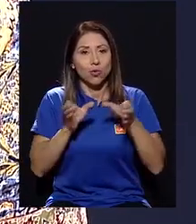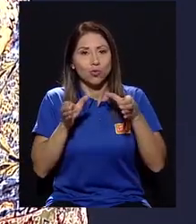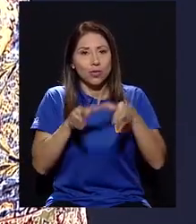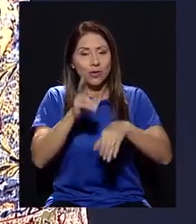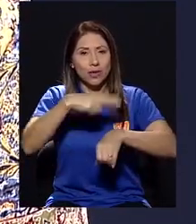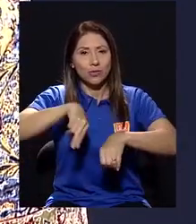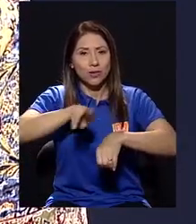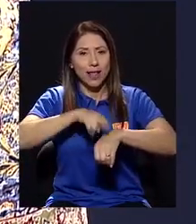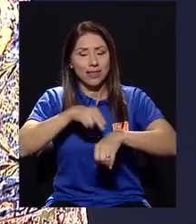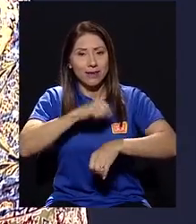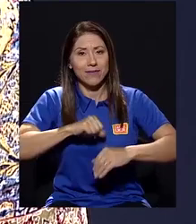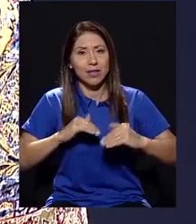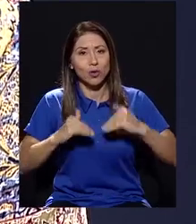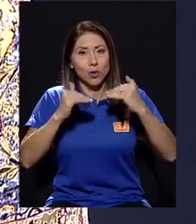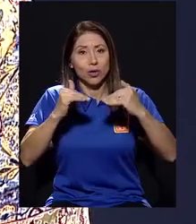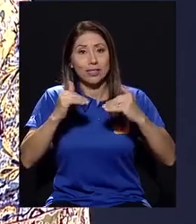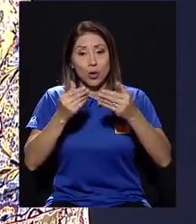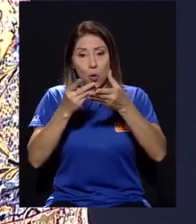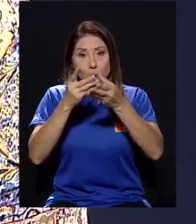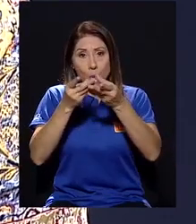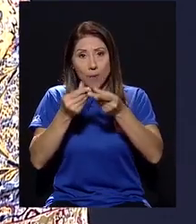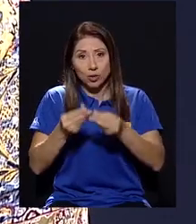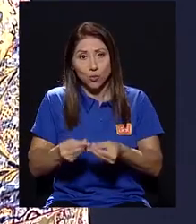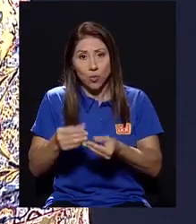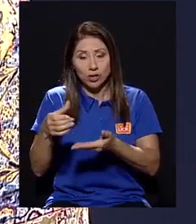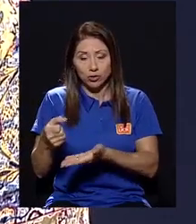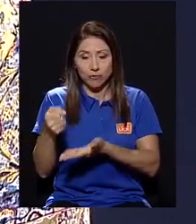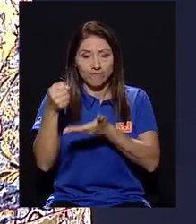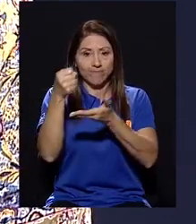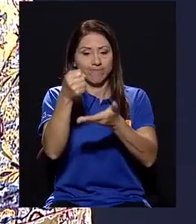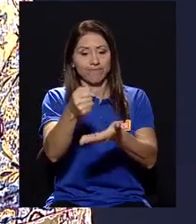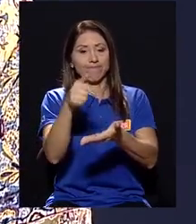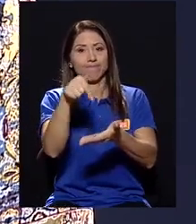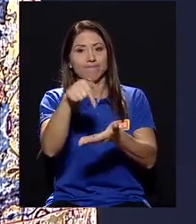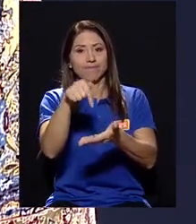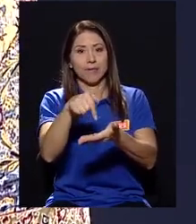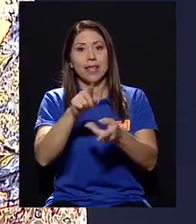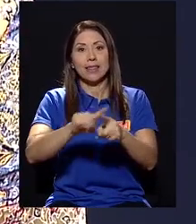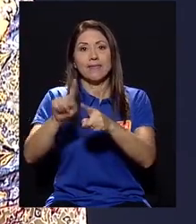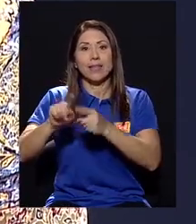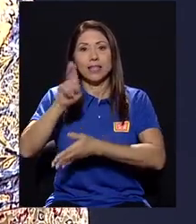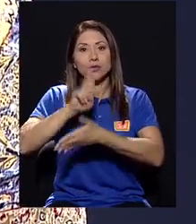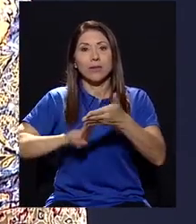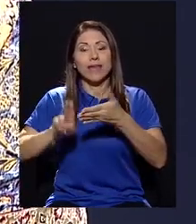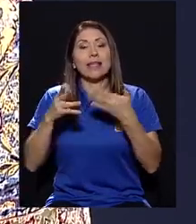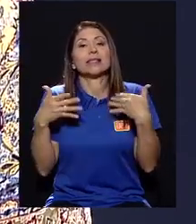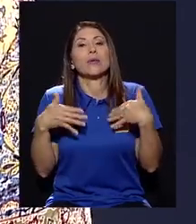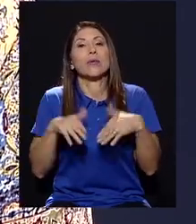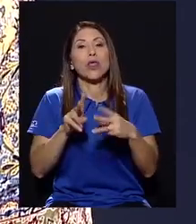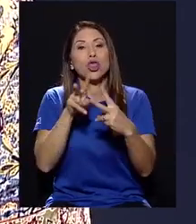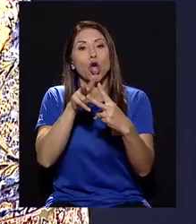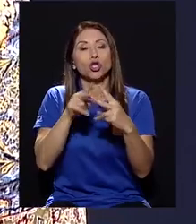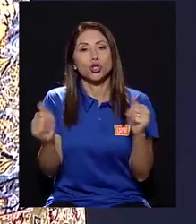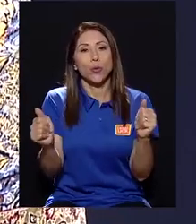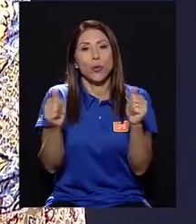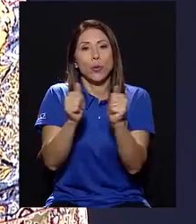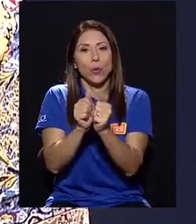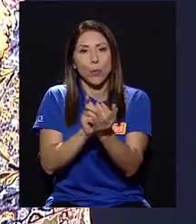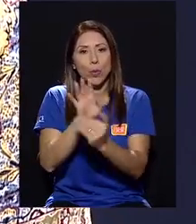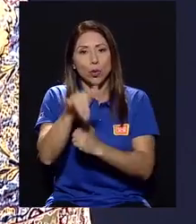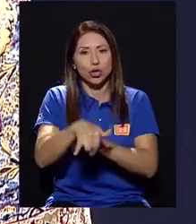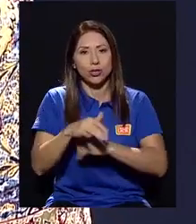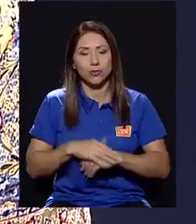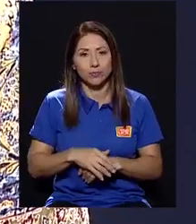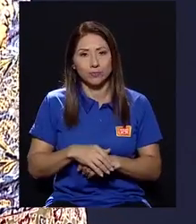de Rectores se destina un presupuesto para que las diferentes universidades, mínimo dos, nos juntemos a realizar un proyecto.